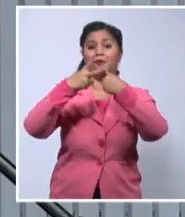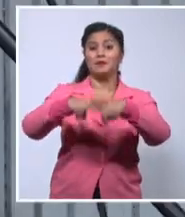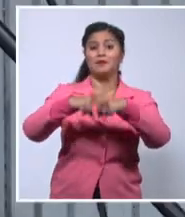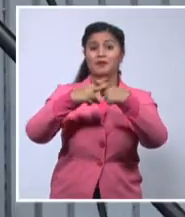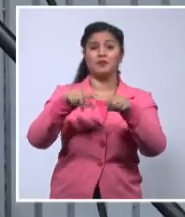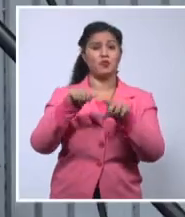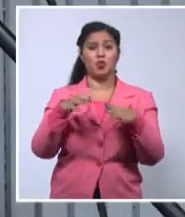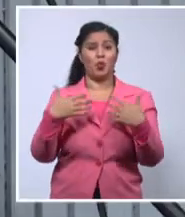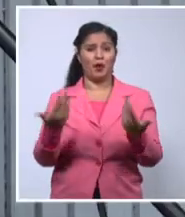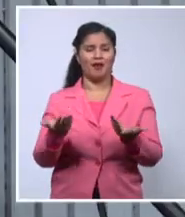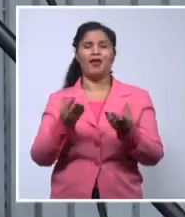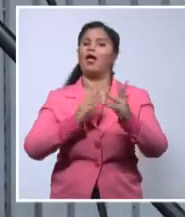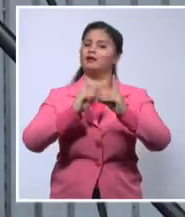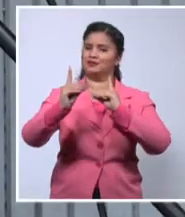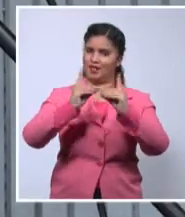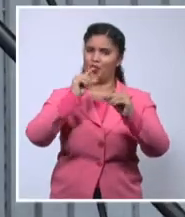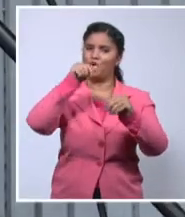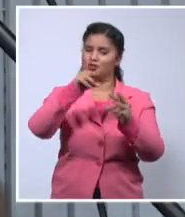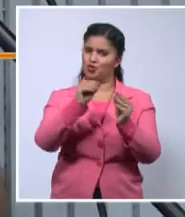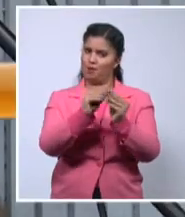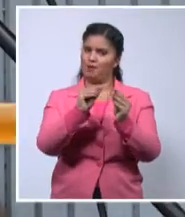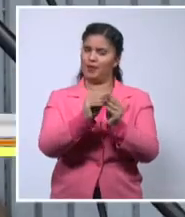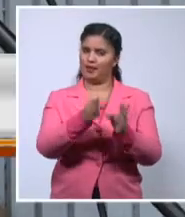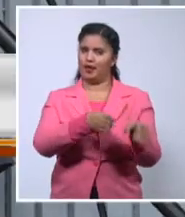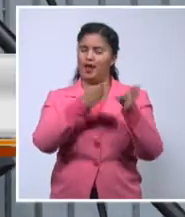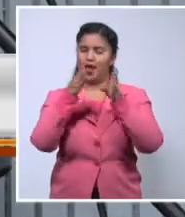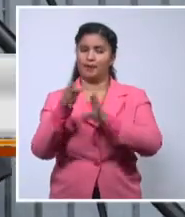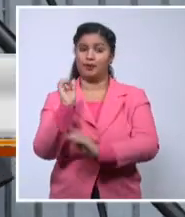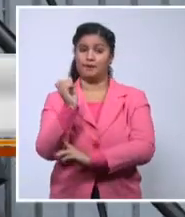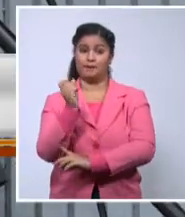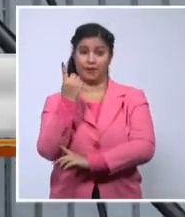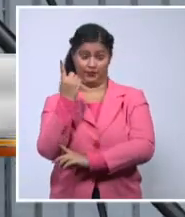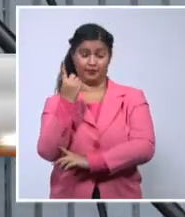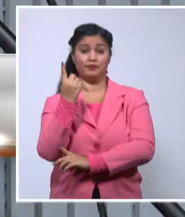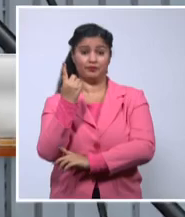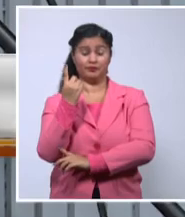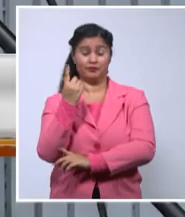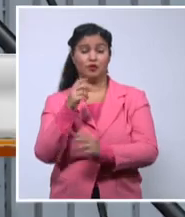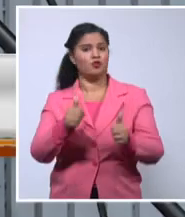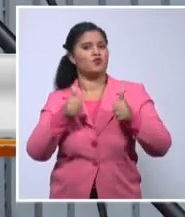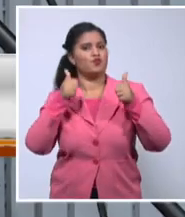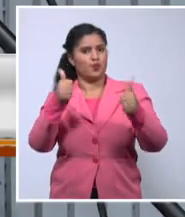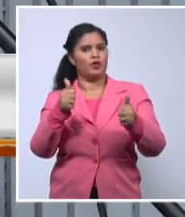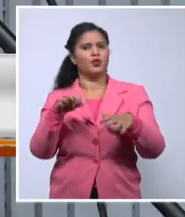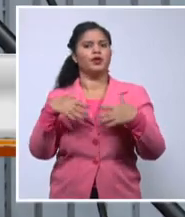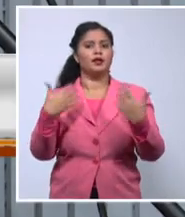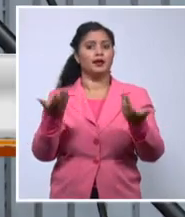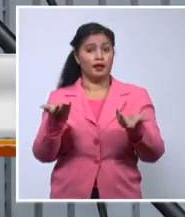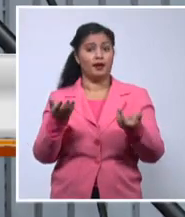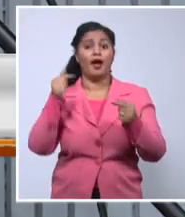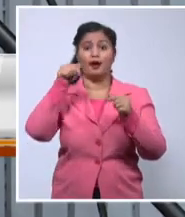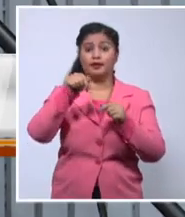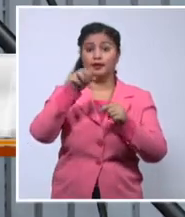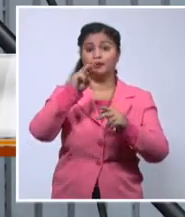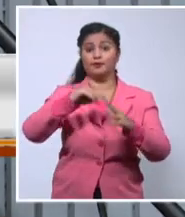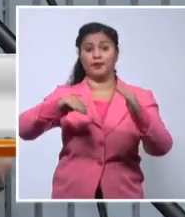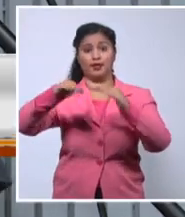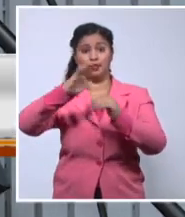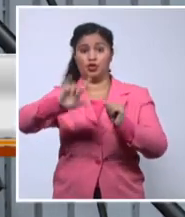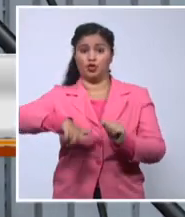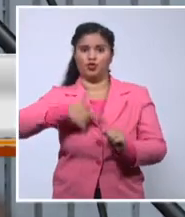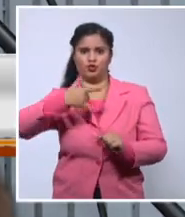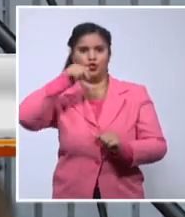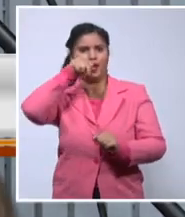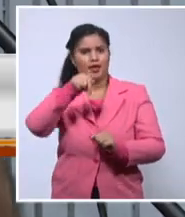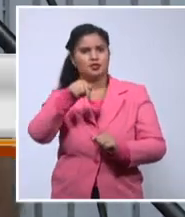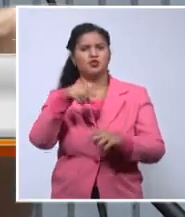solución. En primer lugar, es positivo que se haya recurrido a la institución para ese diálogo. Yo quiero primero recalcar en lo